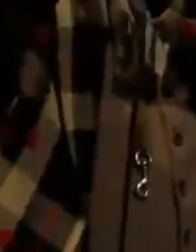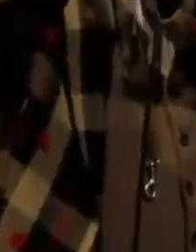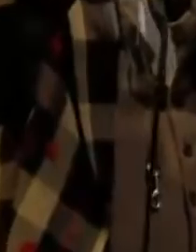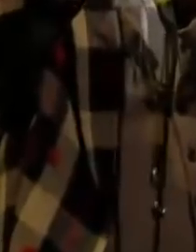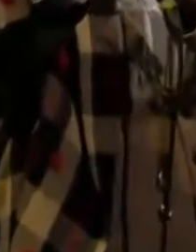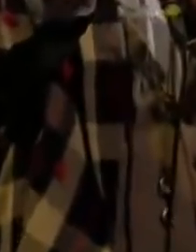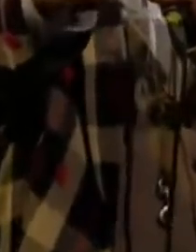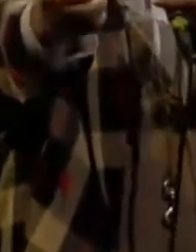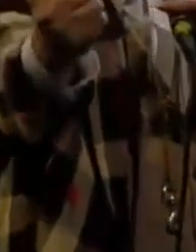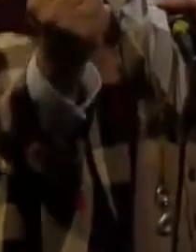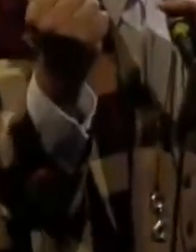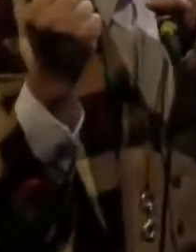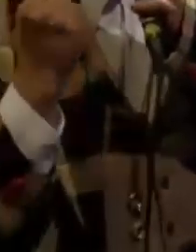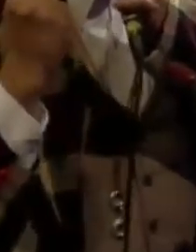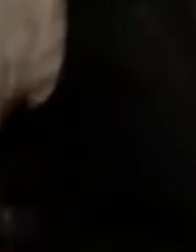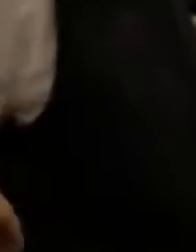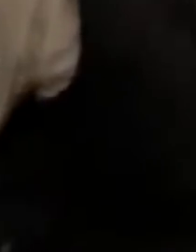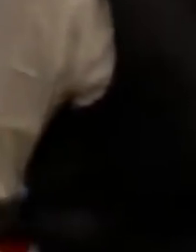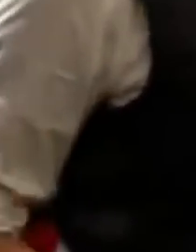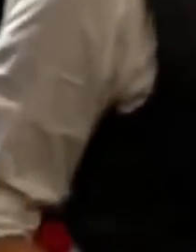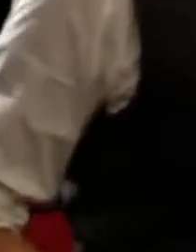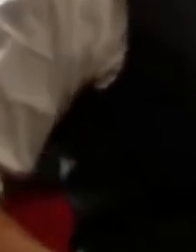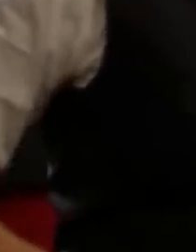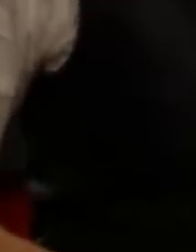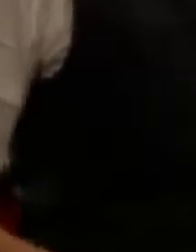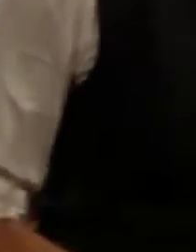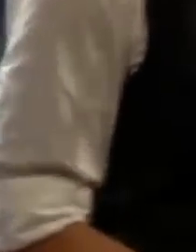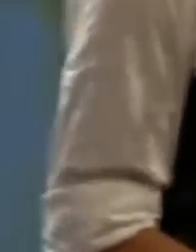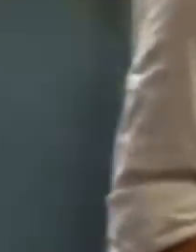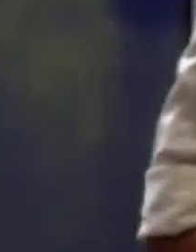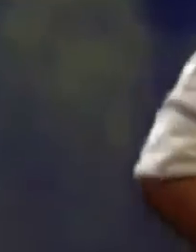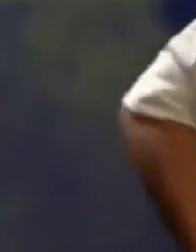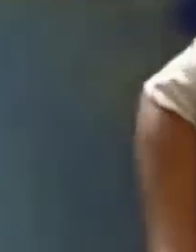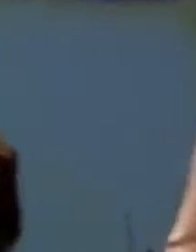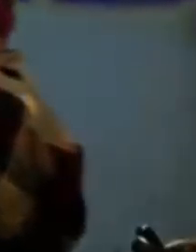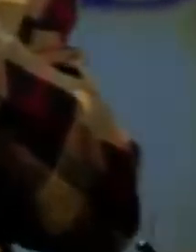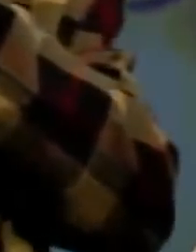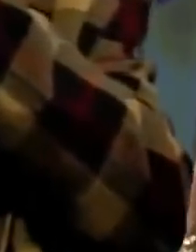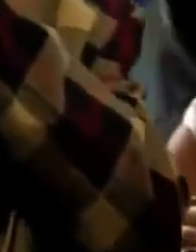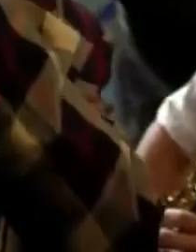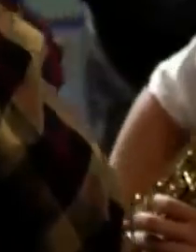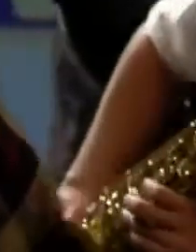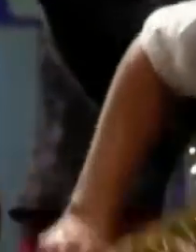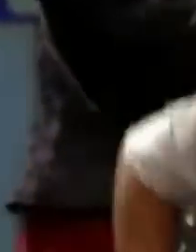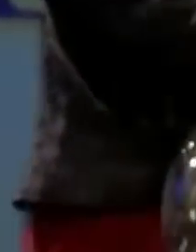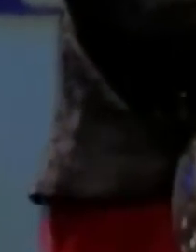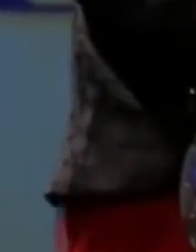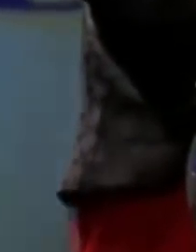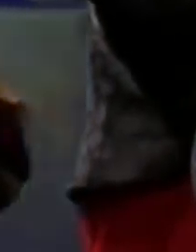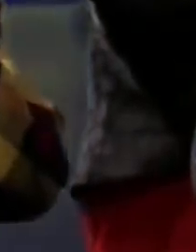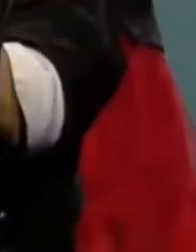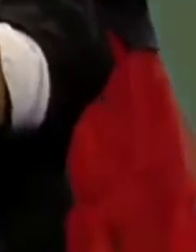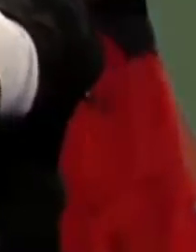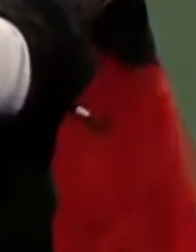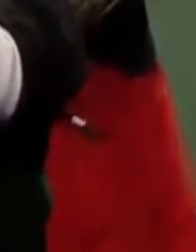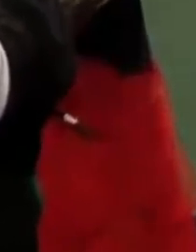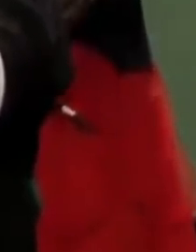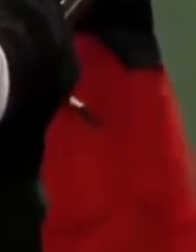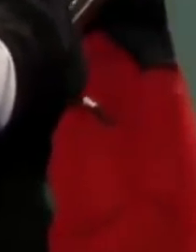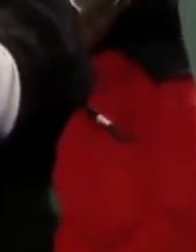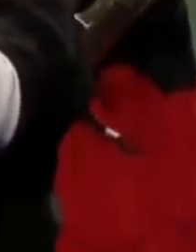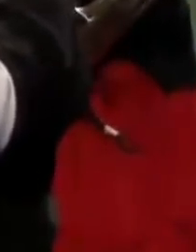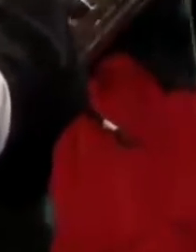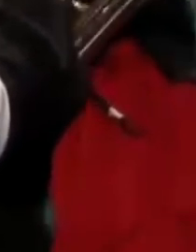mirarte. Adiós, adiós, esta vez tan solo quiero tocarte la piel. Adiós,